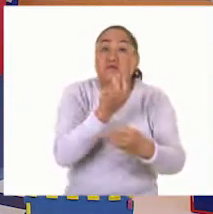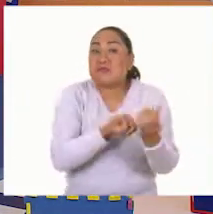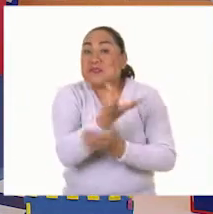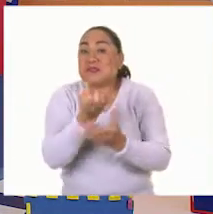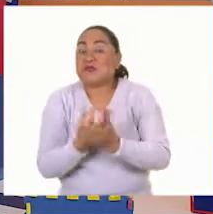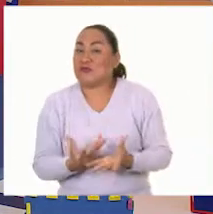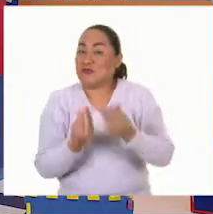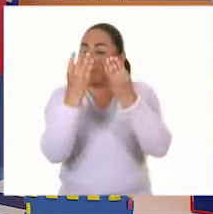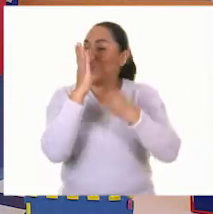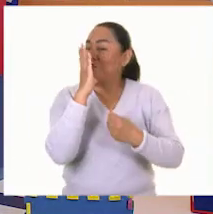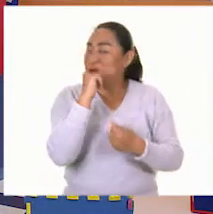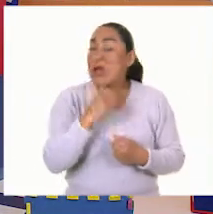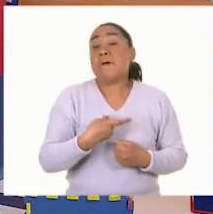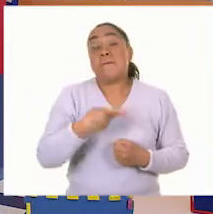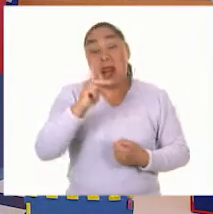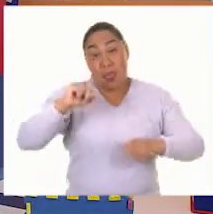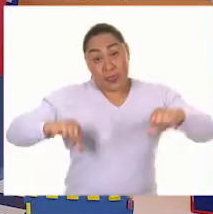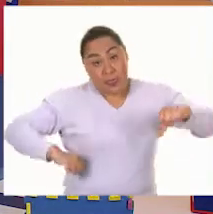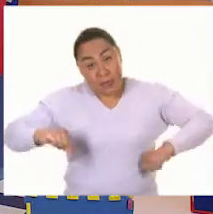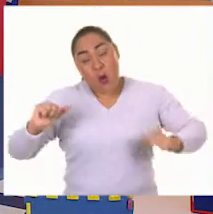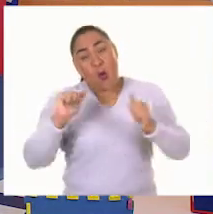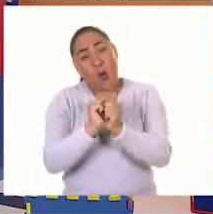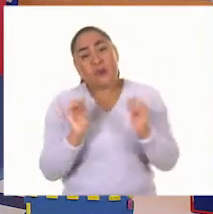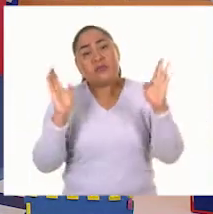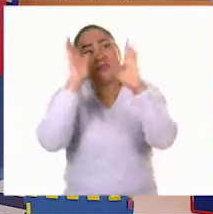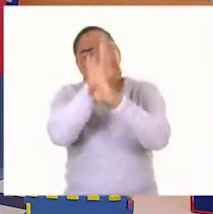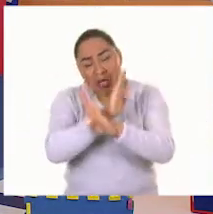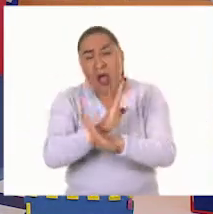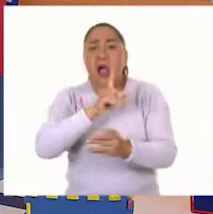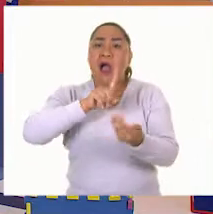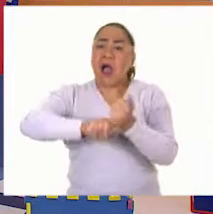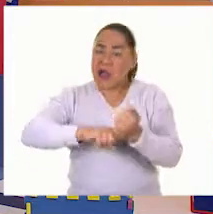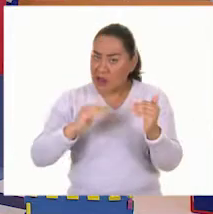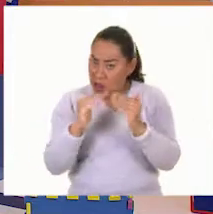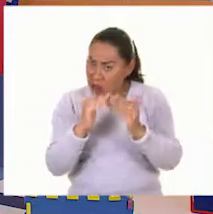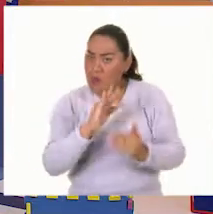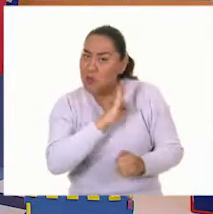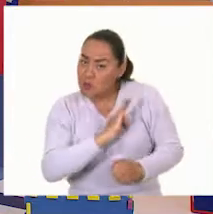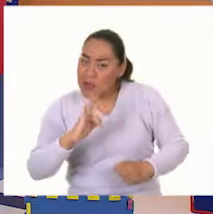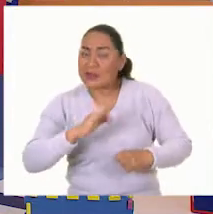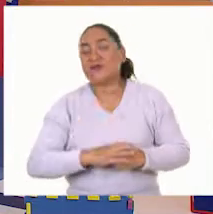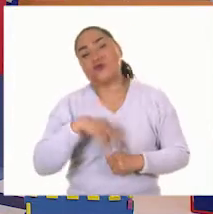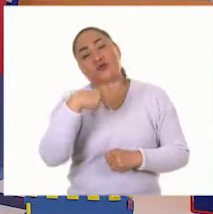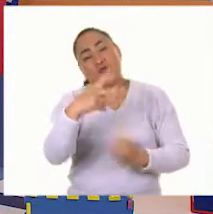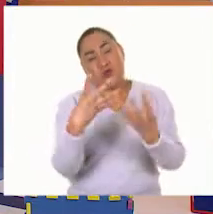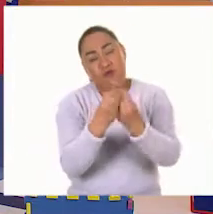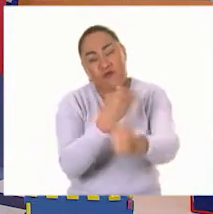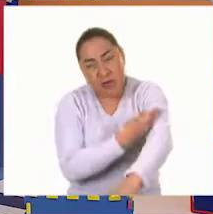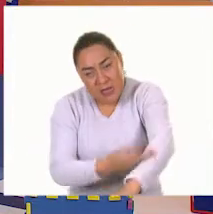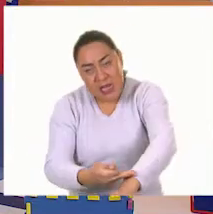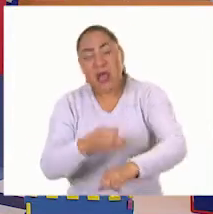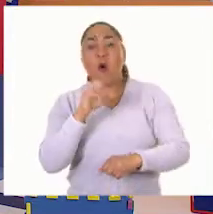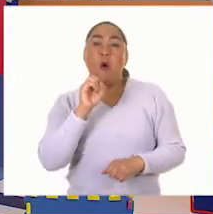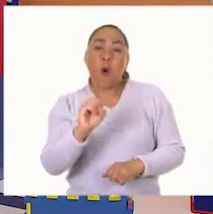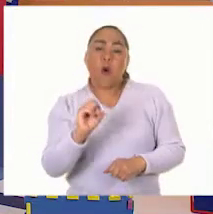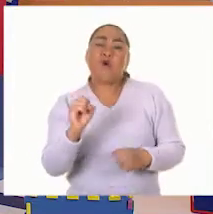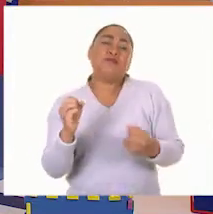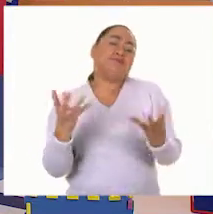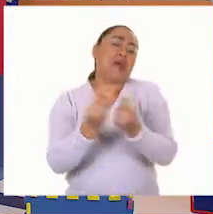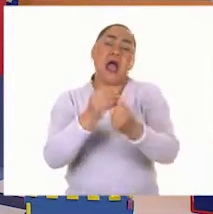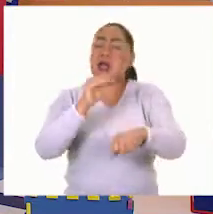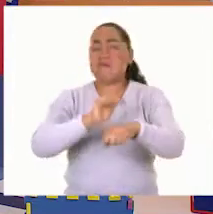Sin embargo, las actividades recreativas también se pueden realizar en casa, con su familia y con las personas que tiene cercanas.